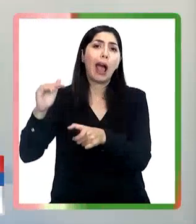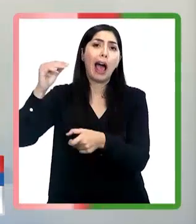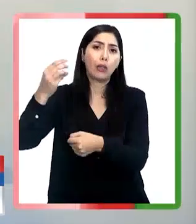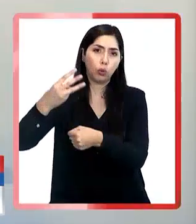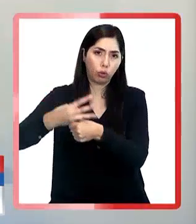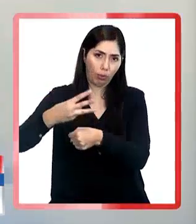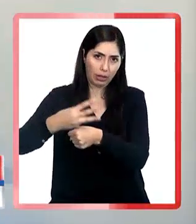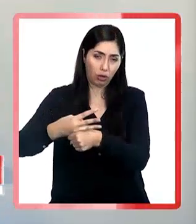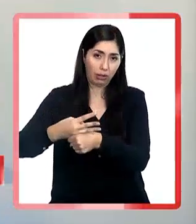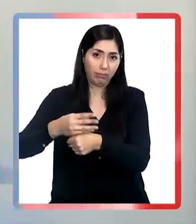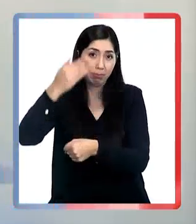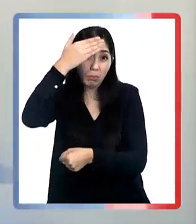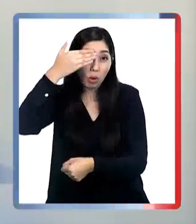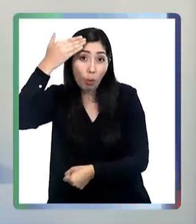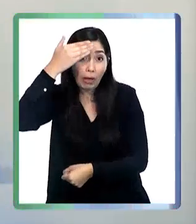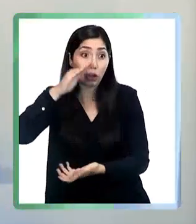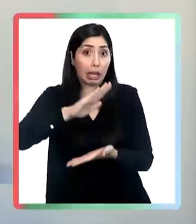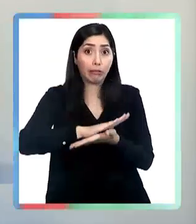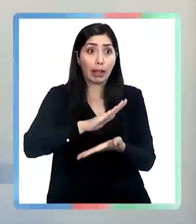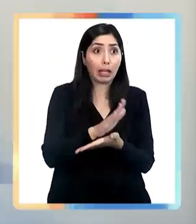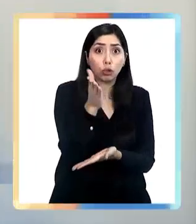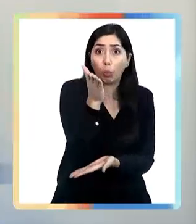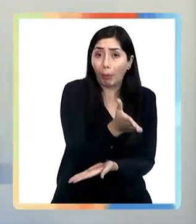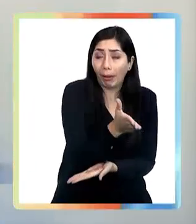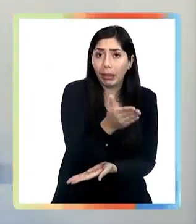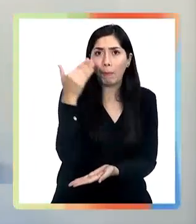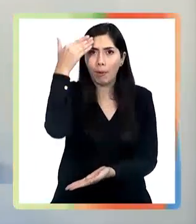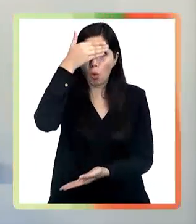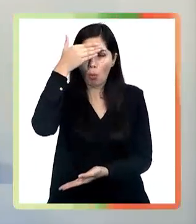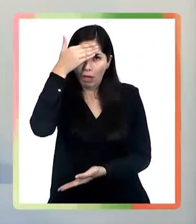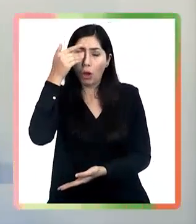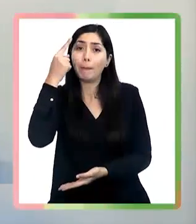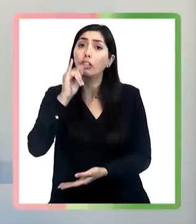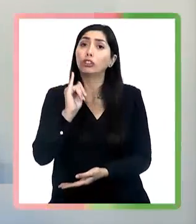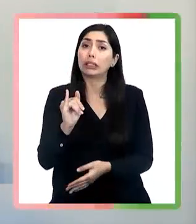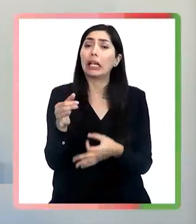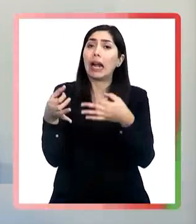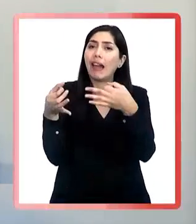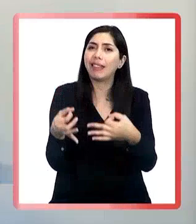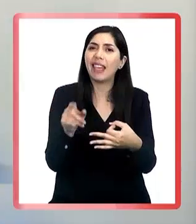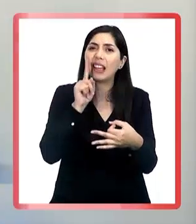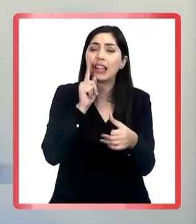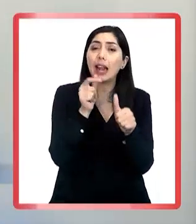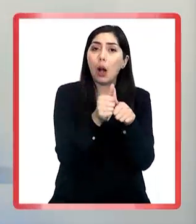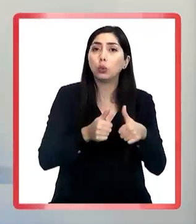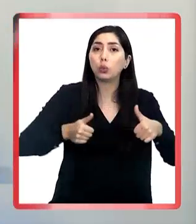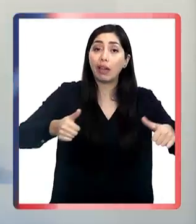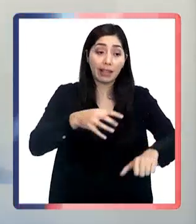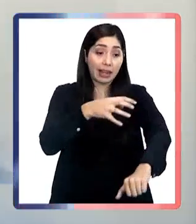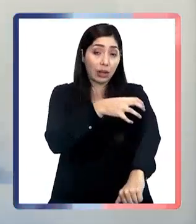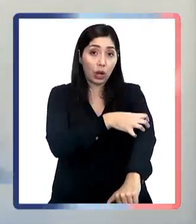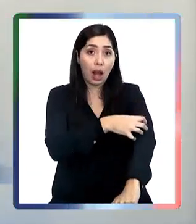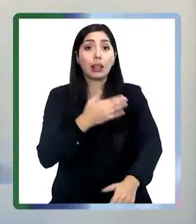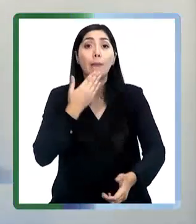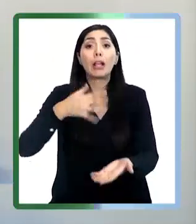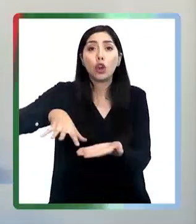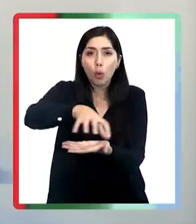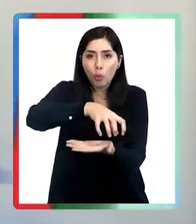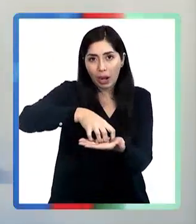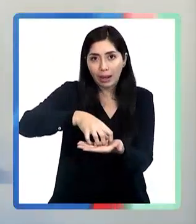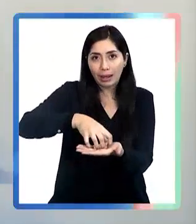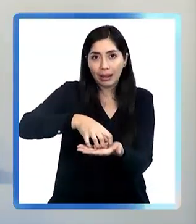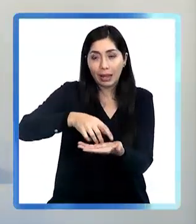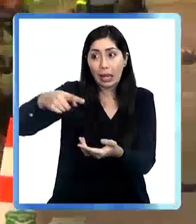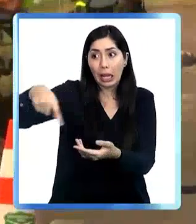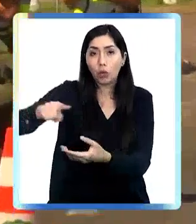esta fiesta no se realice. Pero si hay una garantía de parte de las autoridades regionales y comunales, obviamente ellos